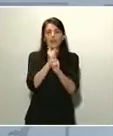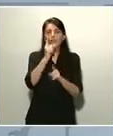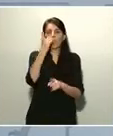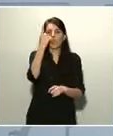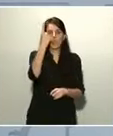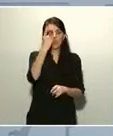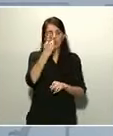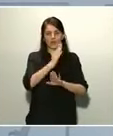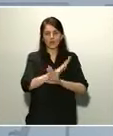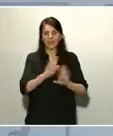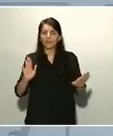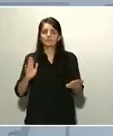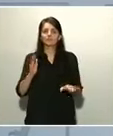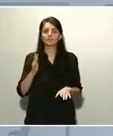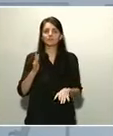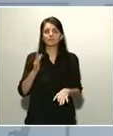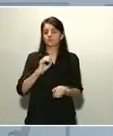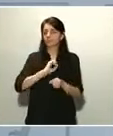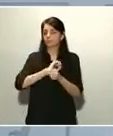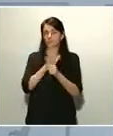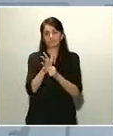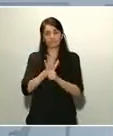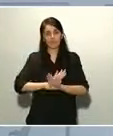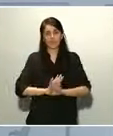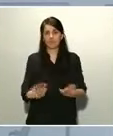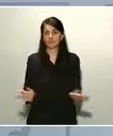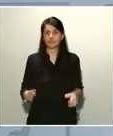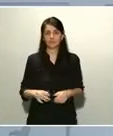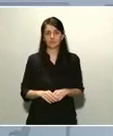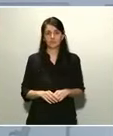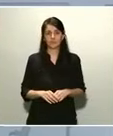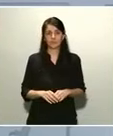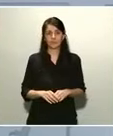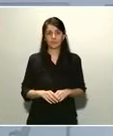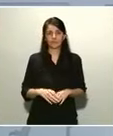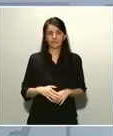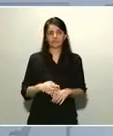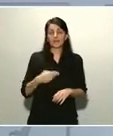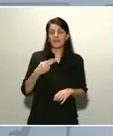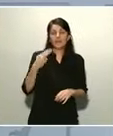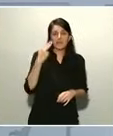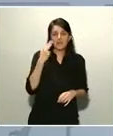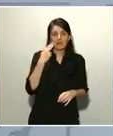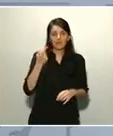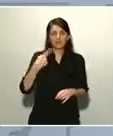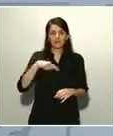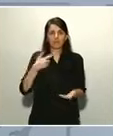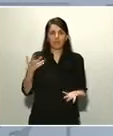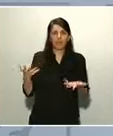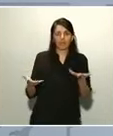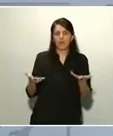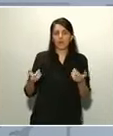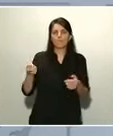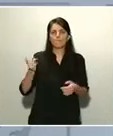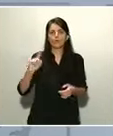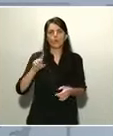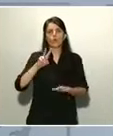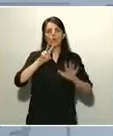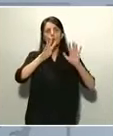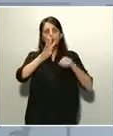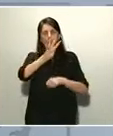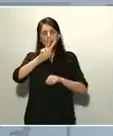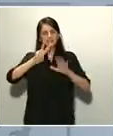virus. No nos dejamos vencer por el miedo. 47 millones de españoles y españolas confían en nosotros para vencerlo.